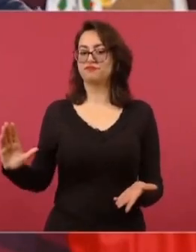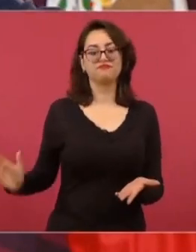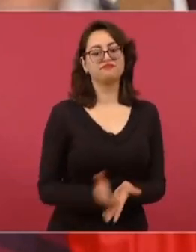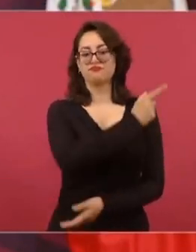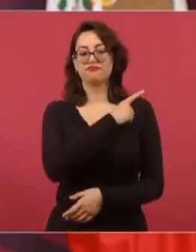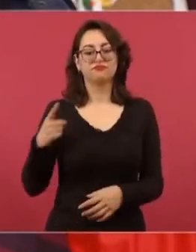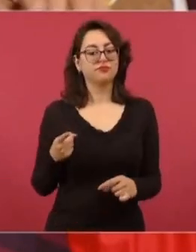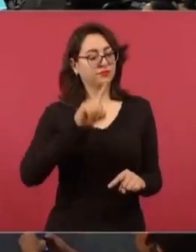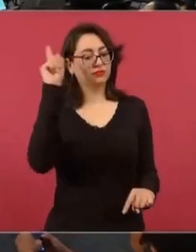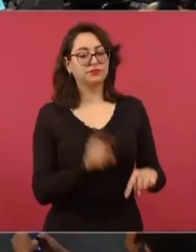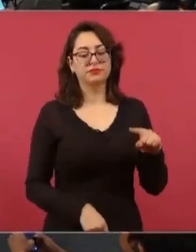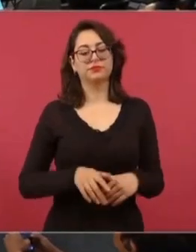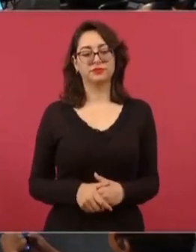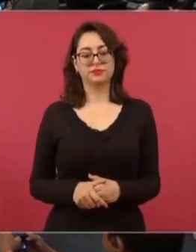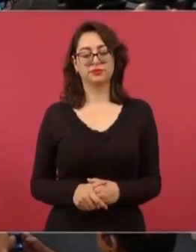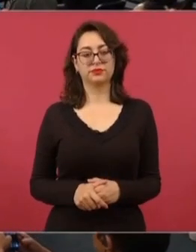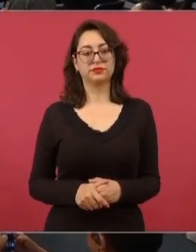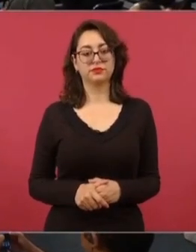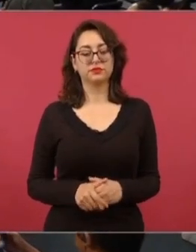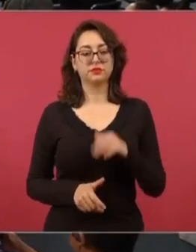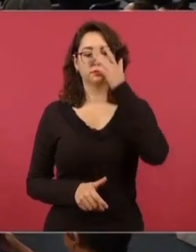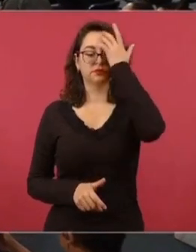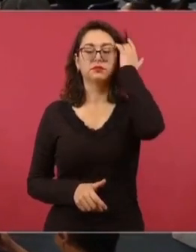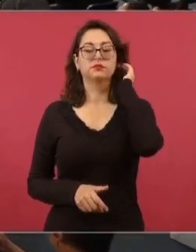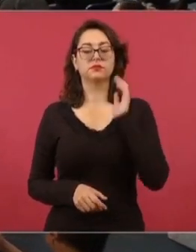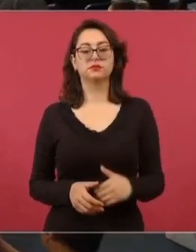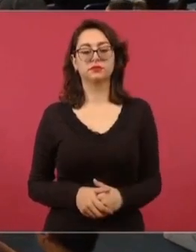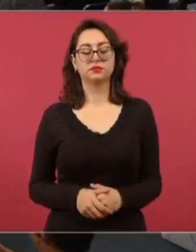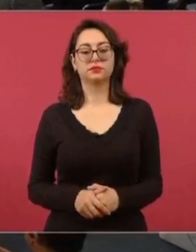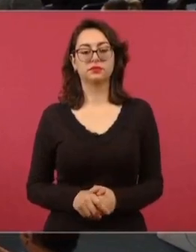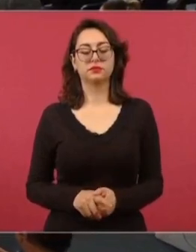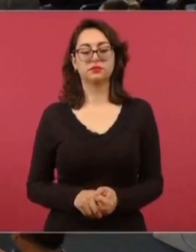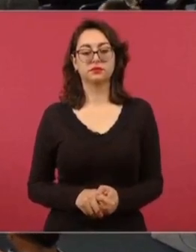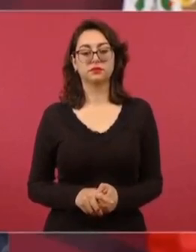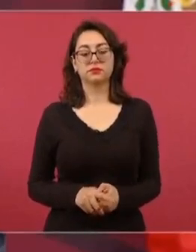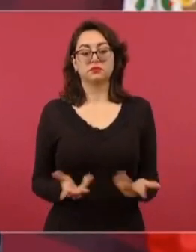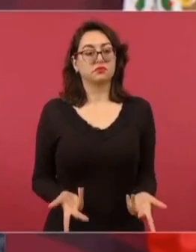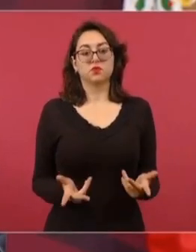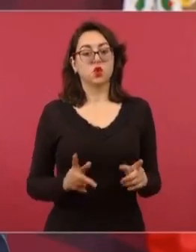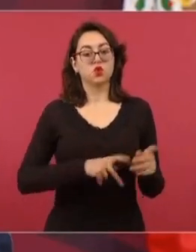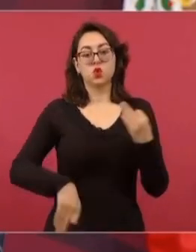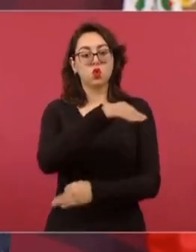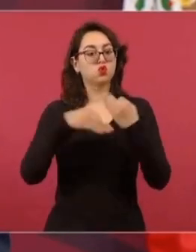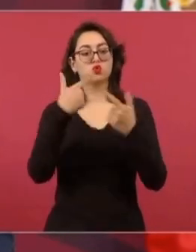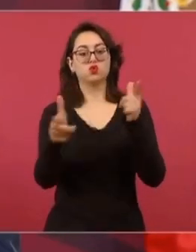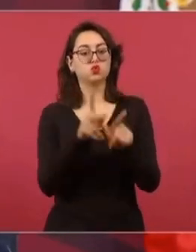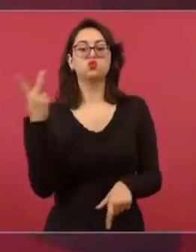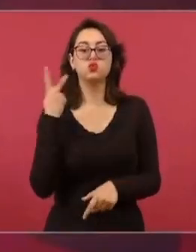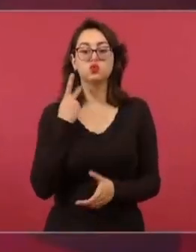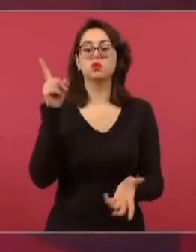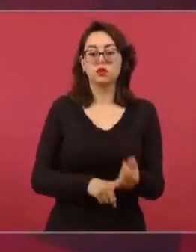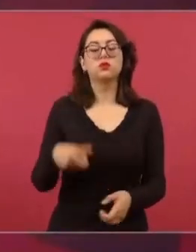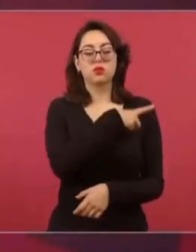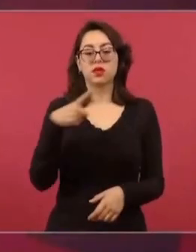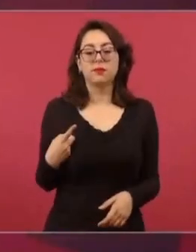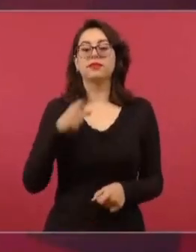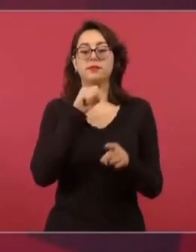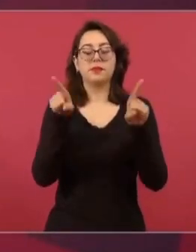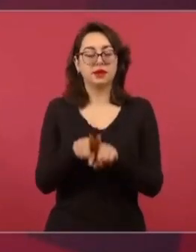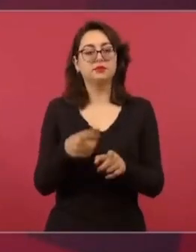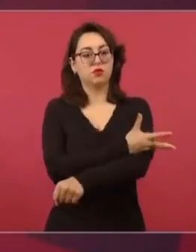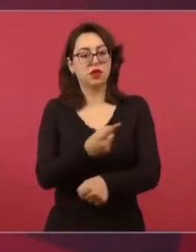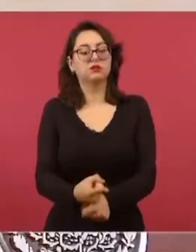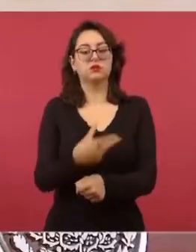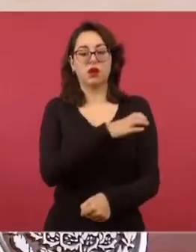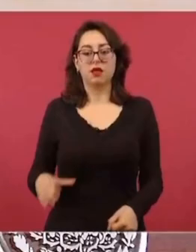barrer con todo eso, acabar con todo eso. Y eso aplica para todos y para los partidos en la selección de sus candidatos.